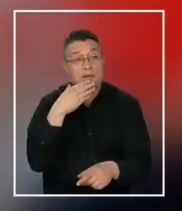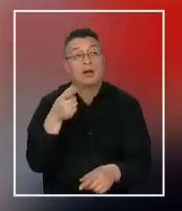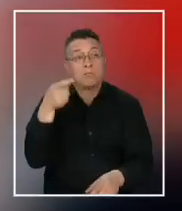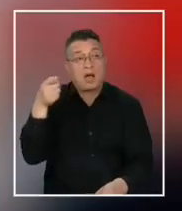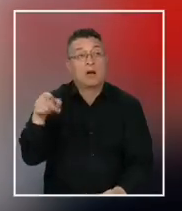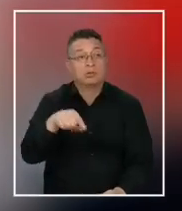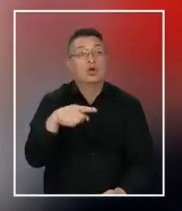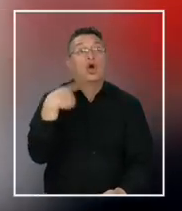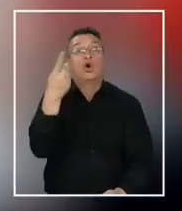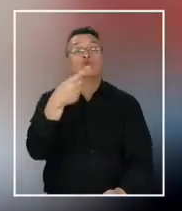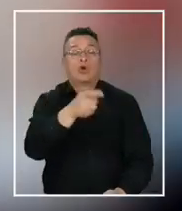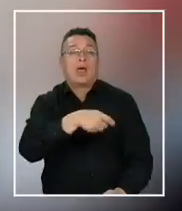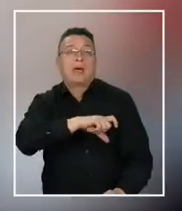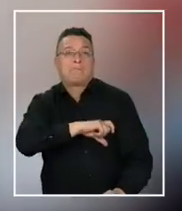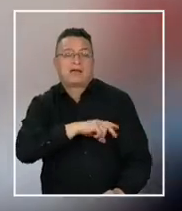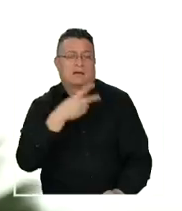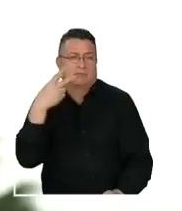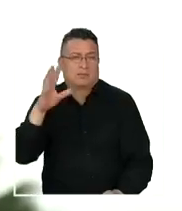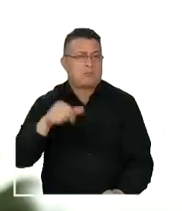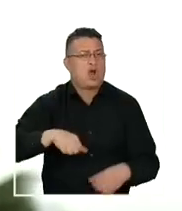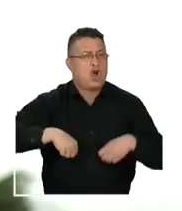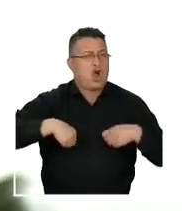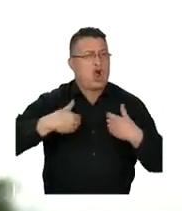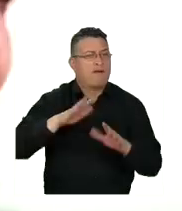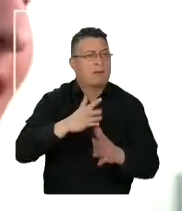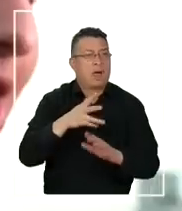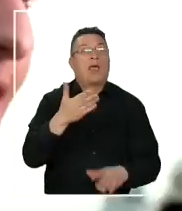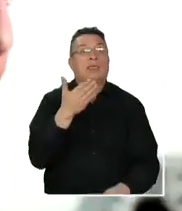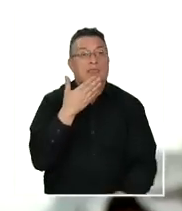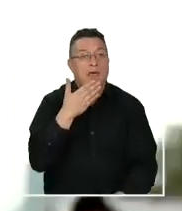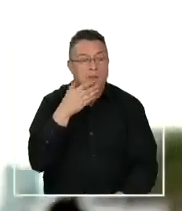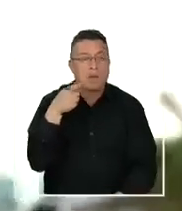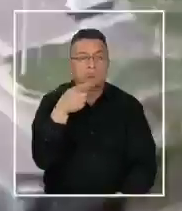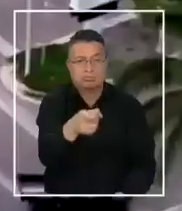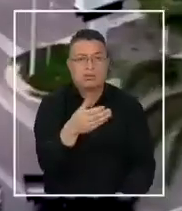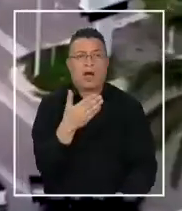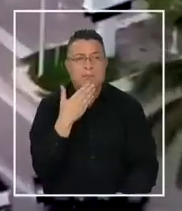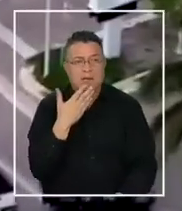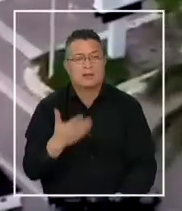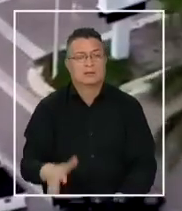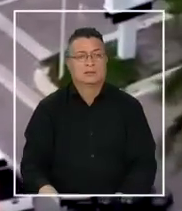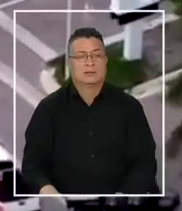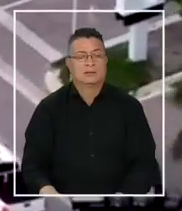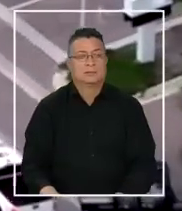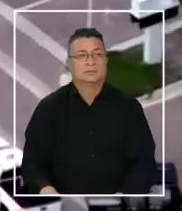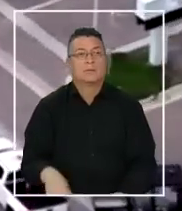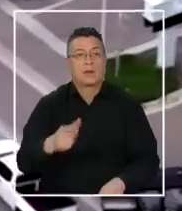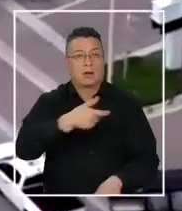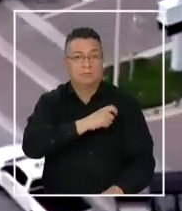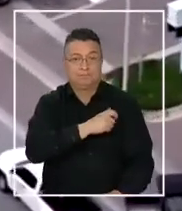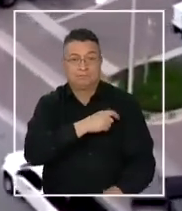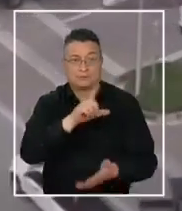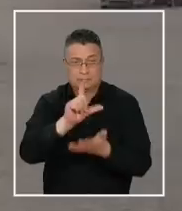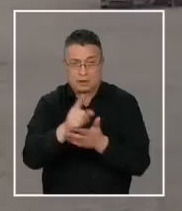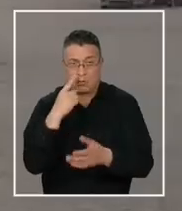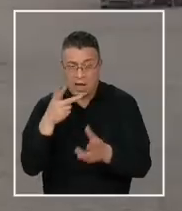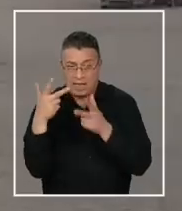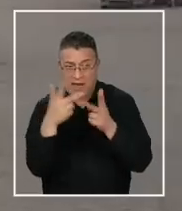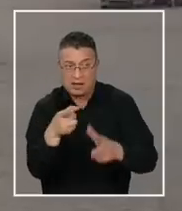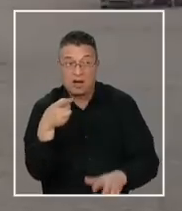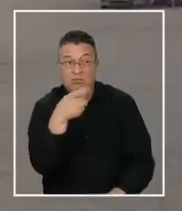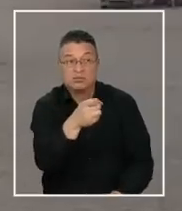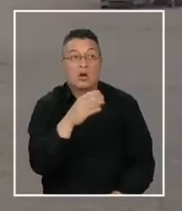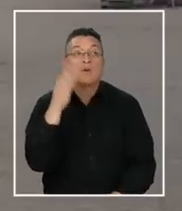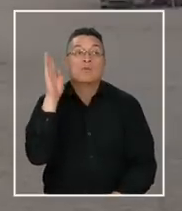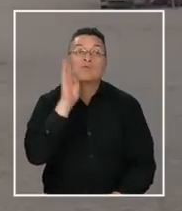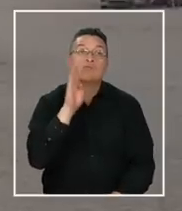luego, un chico hispano, que parecía ser adolescente, también recibió disparos. Según la policía local, el presunto autor del ataque sería un hombre